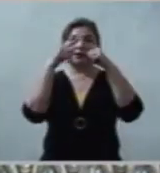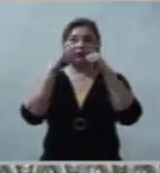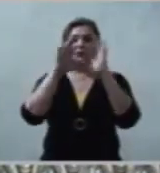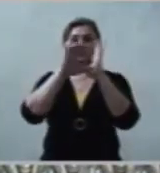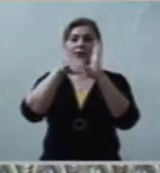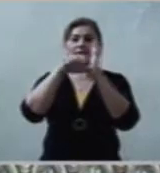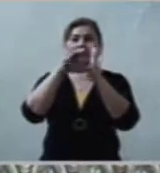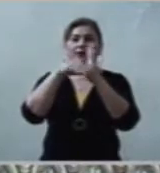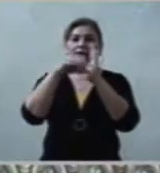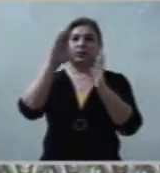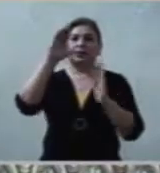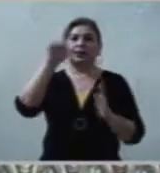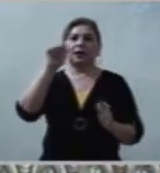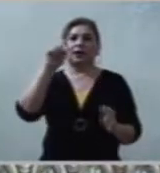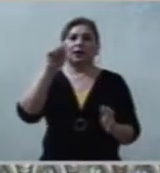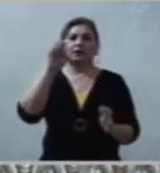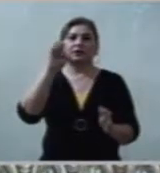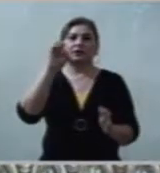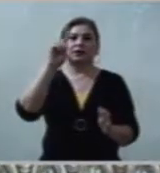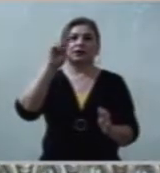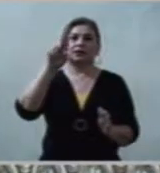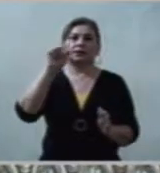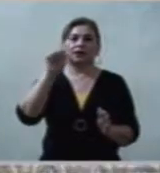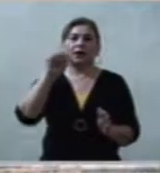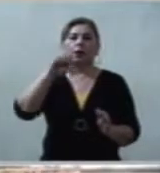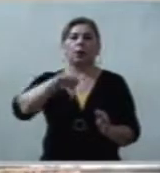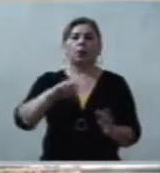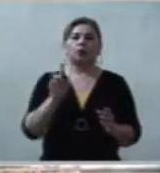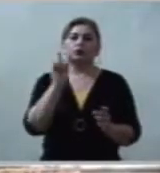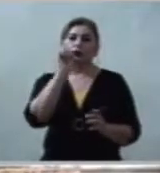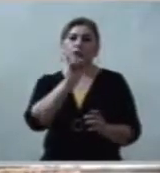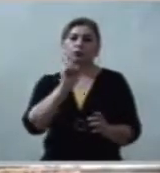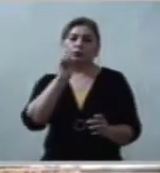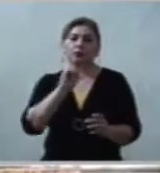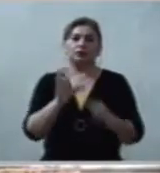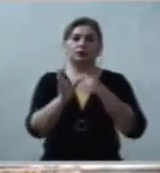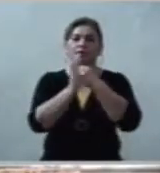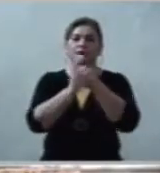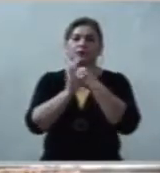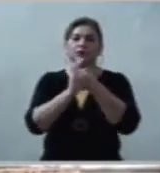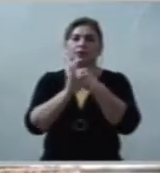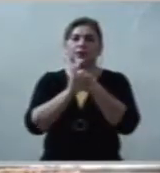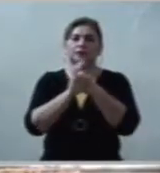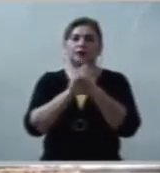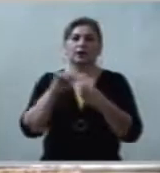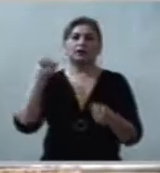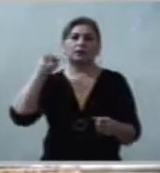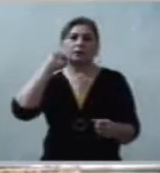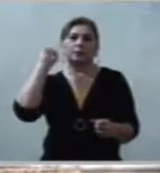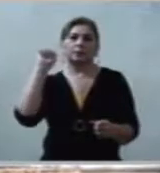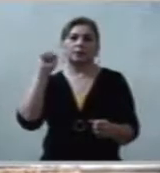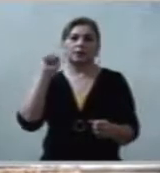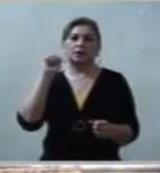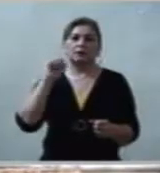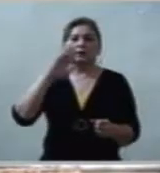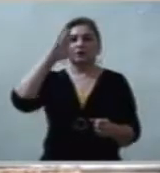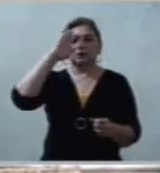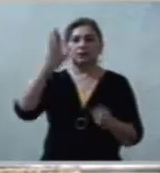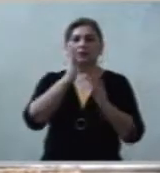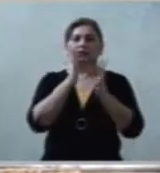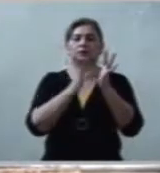hoy domingo a celebrar la Pascua de nuestro Señor Jesucristo.